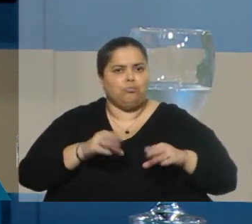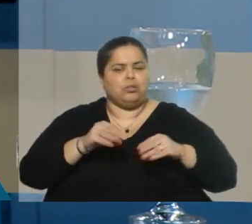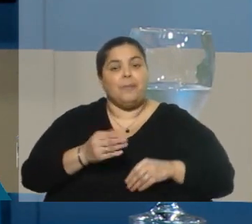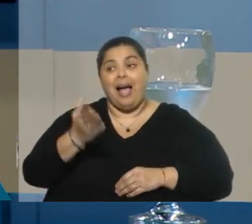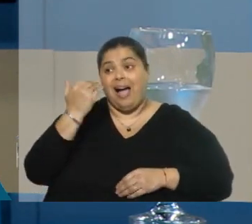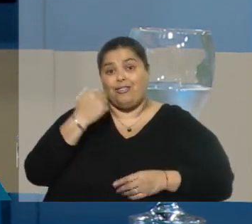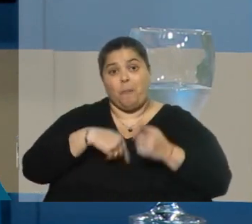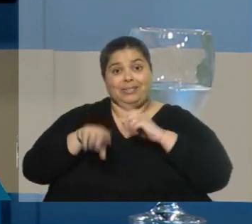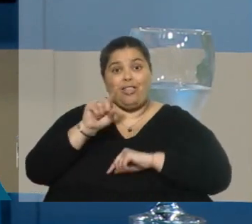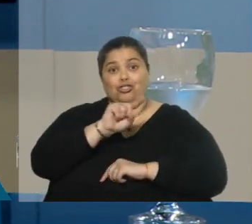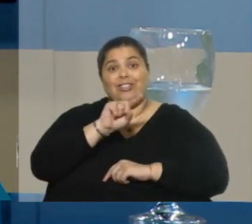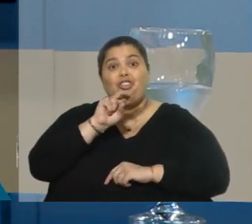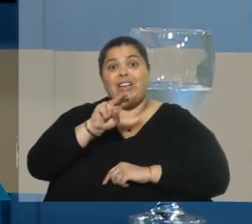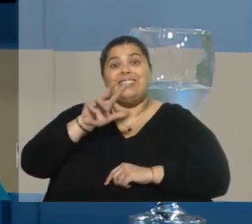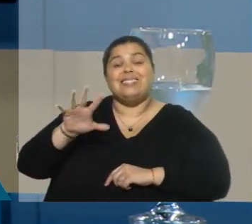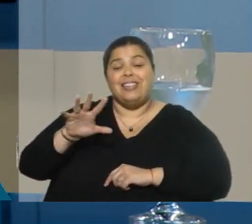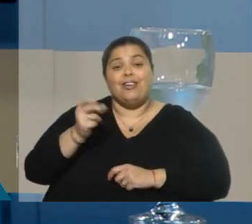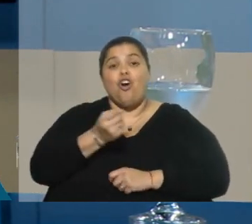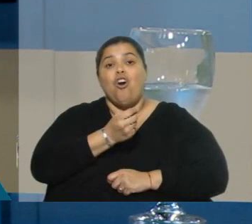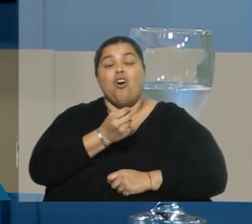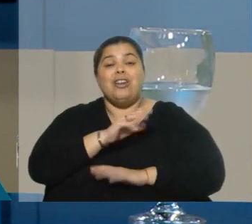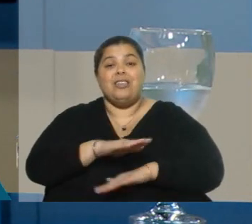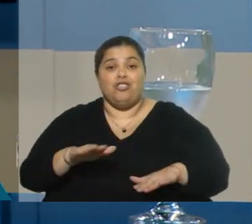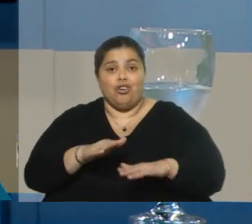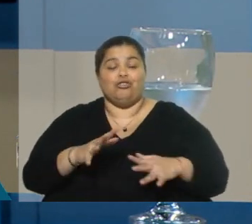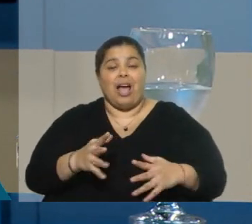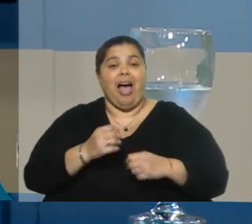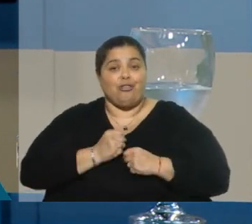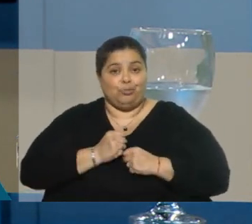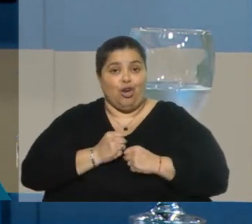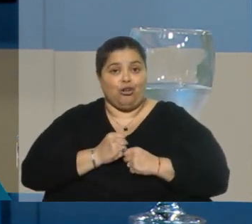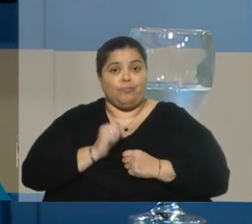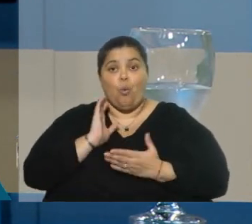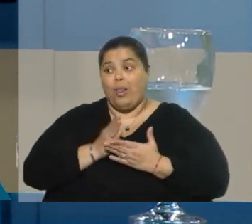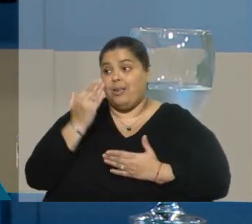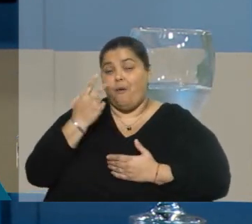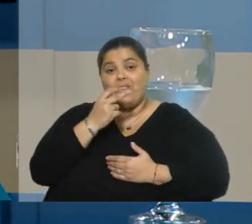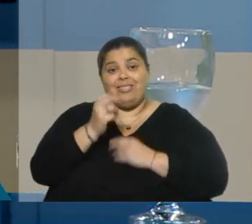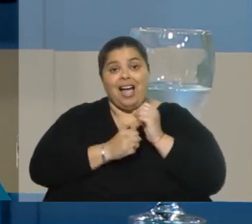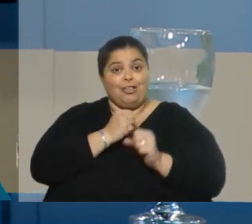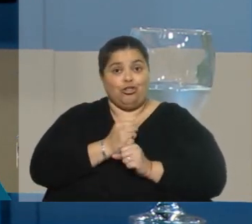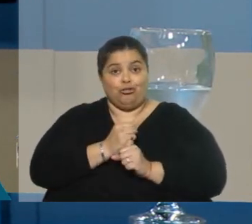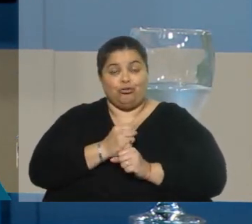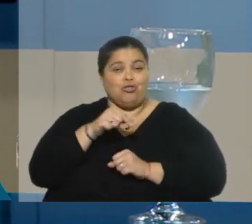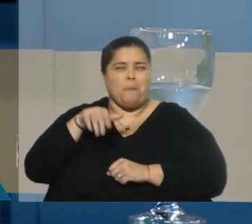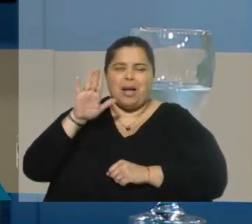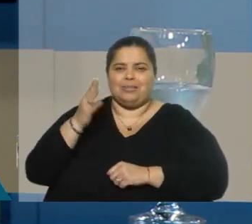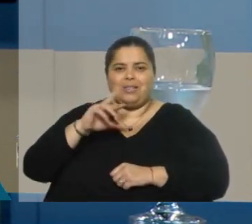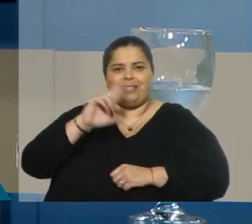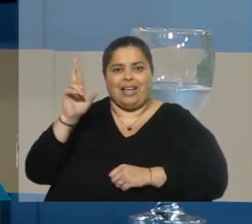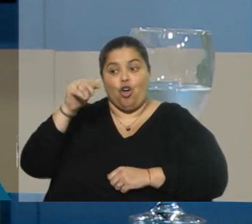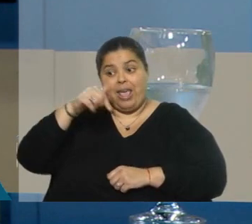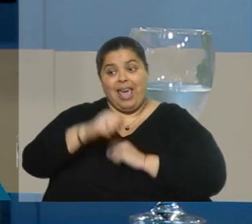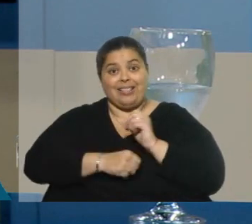integraciones, que es el número más alto, se difundió ampliamente en su momento, de los últimos 20 años. Y este año 2022 ya